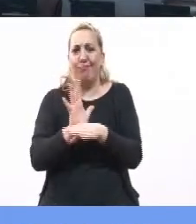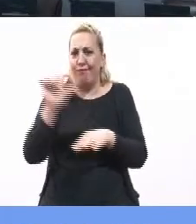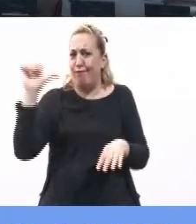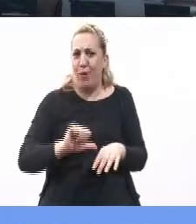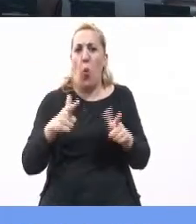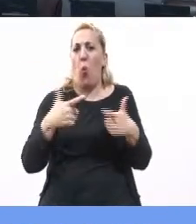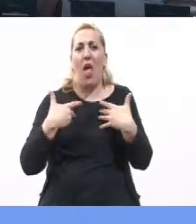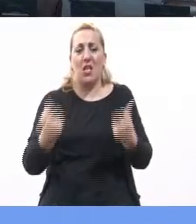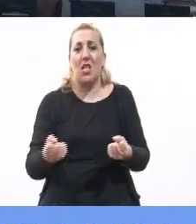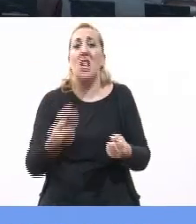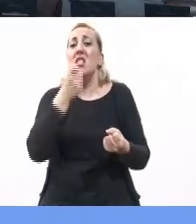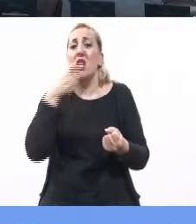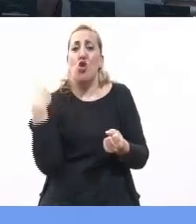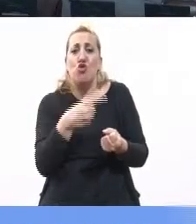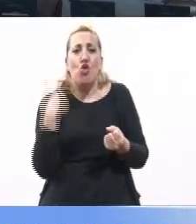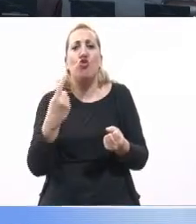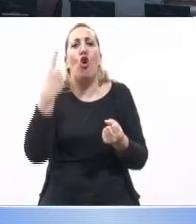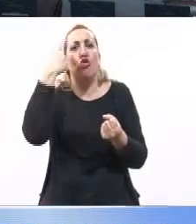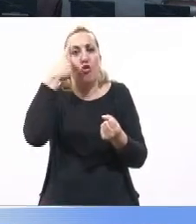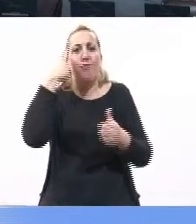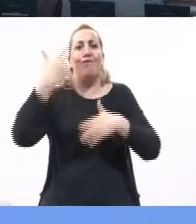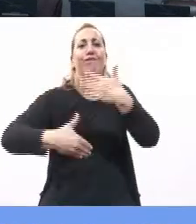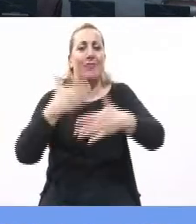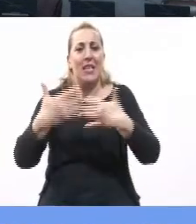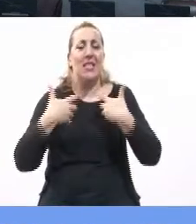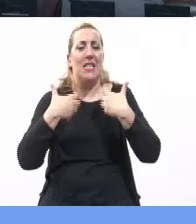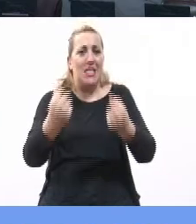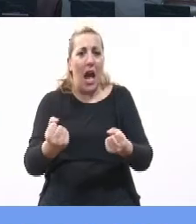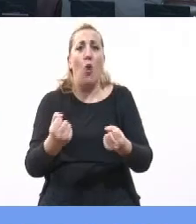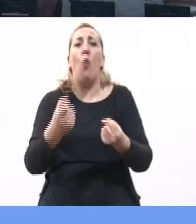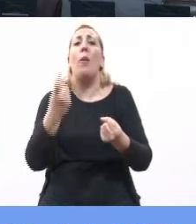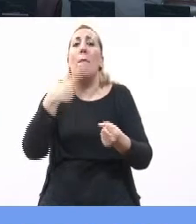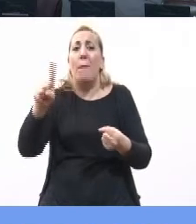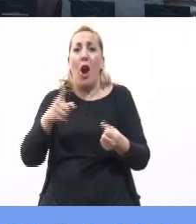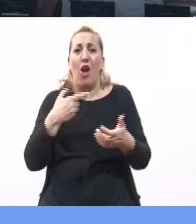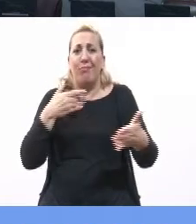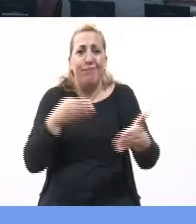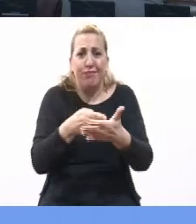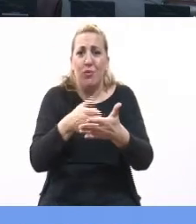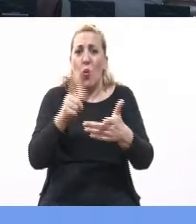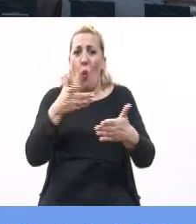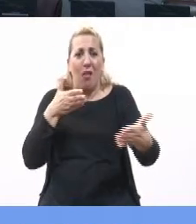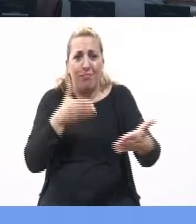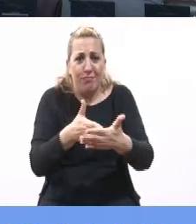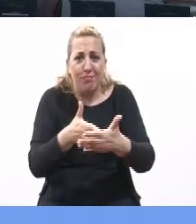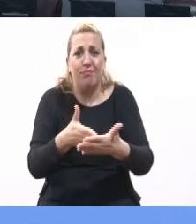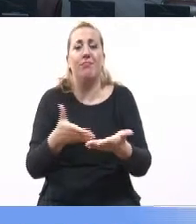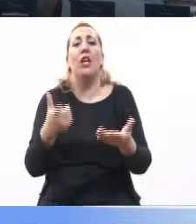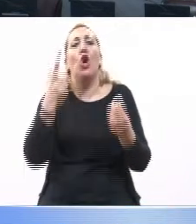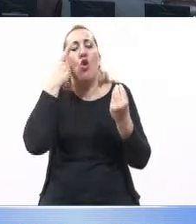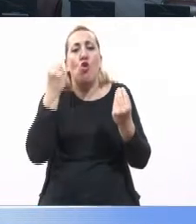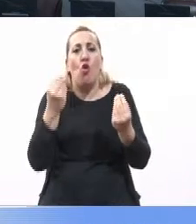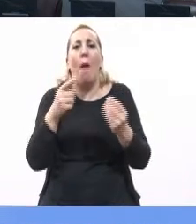desarrollamos grandes cuestiones en salud y no hay acceso, solamente esta queda para una élite